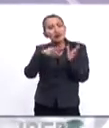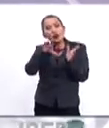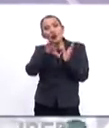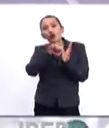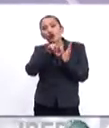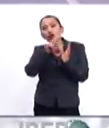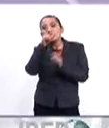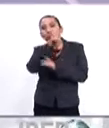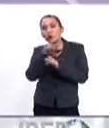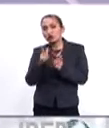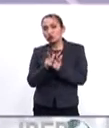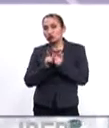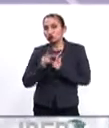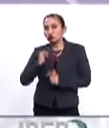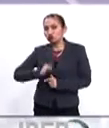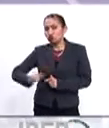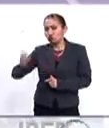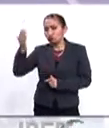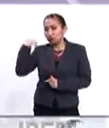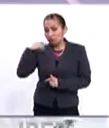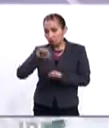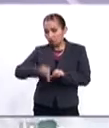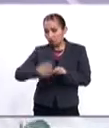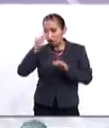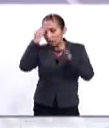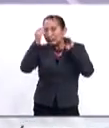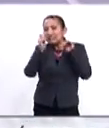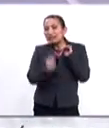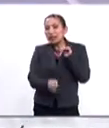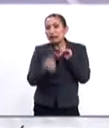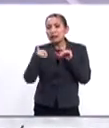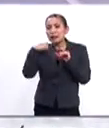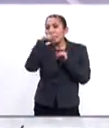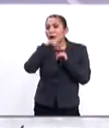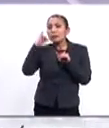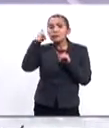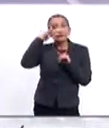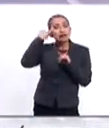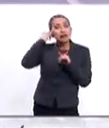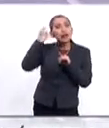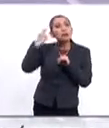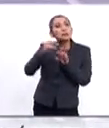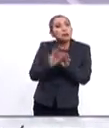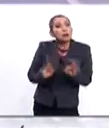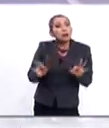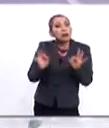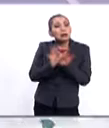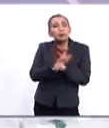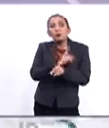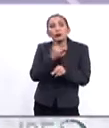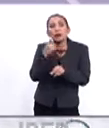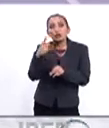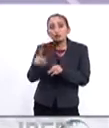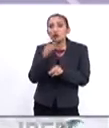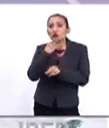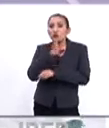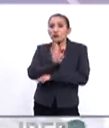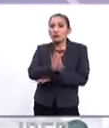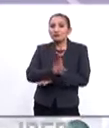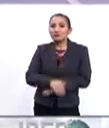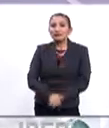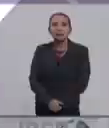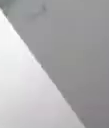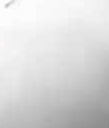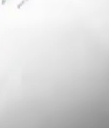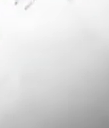lingüísticos de los pueblos originarios. En la entrega de hoy, conoceremos qué son las lenguas indígenas y la importancia de su conservación.